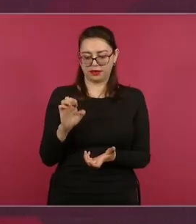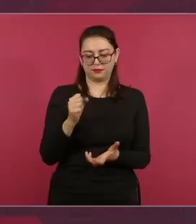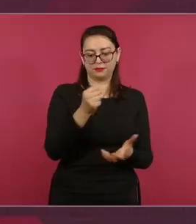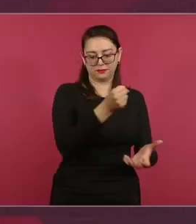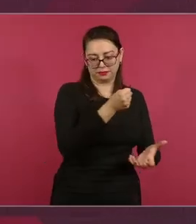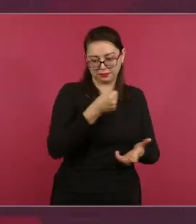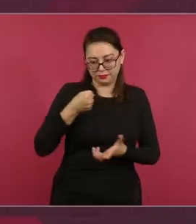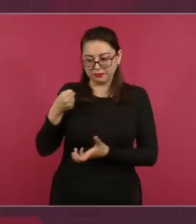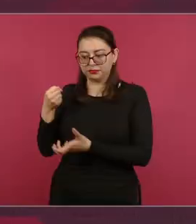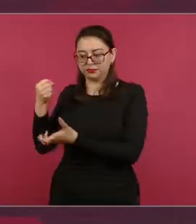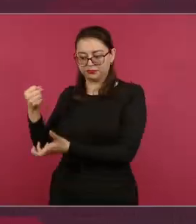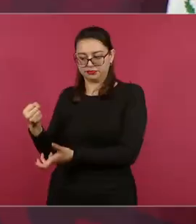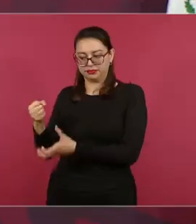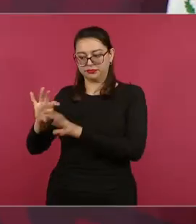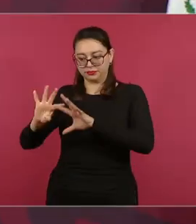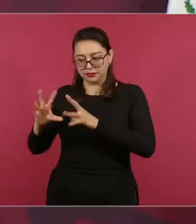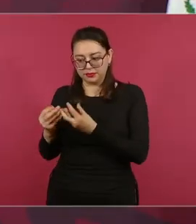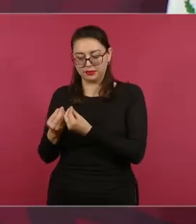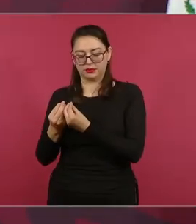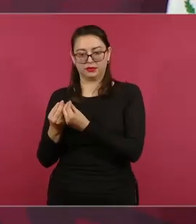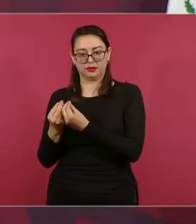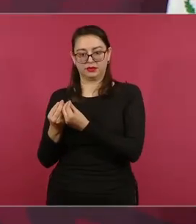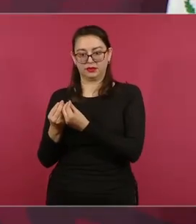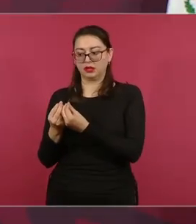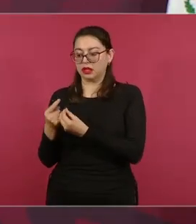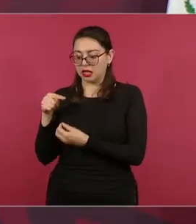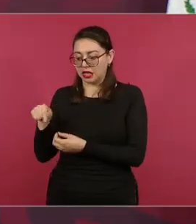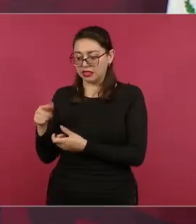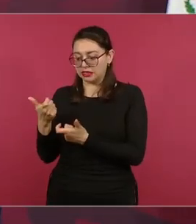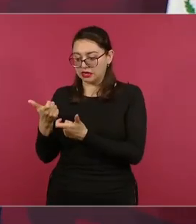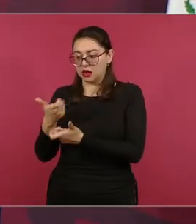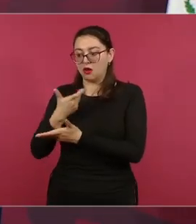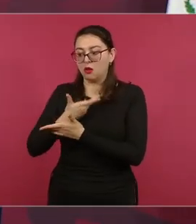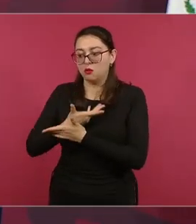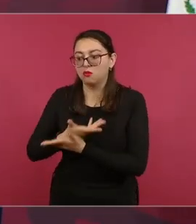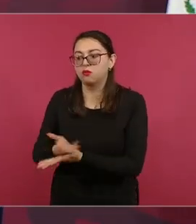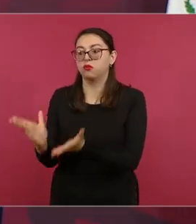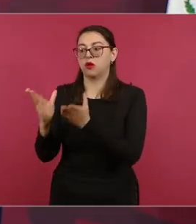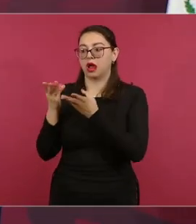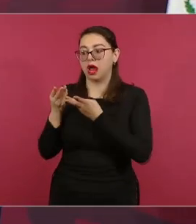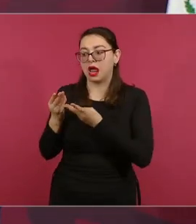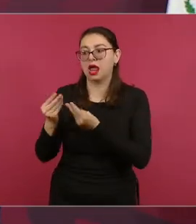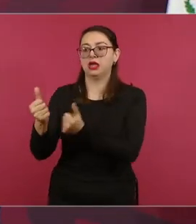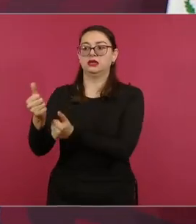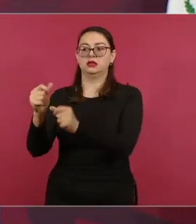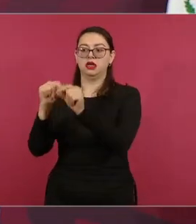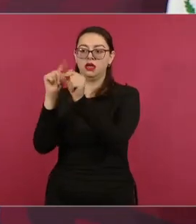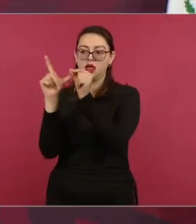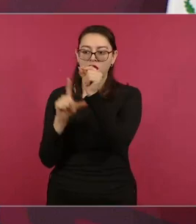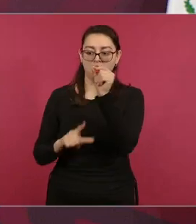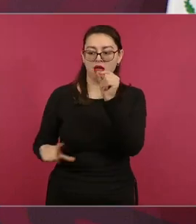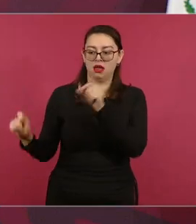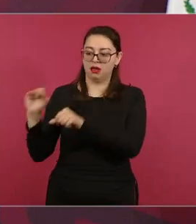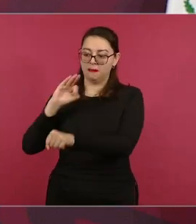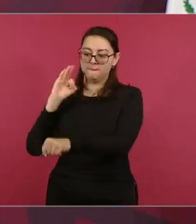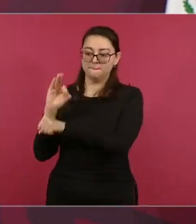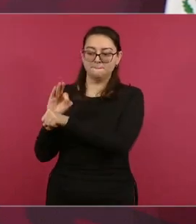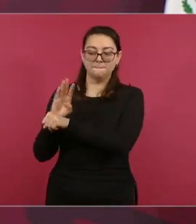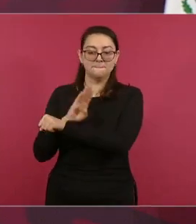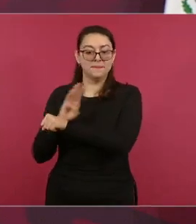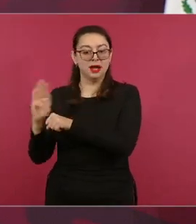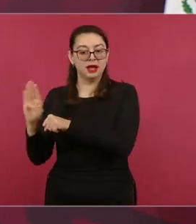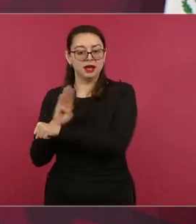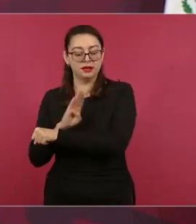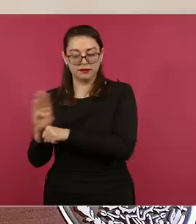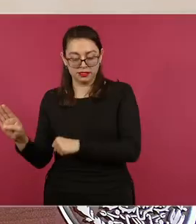para que el Ejecutivo los aplique en beneficio del pueblo. ¿Qué